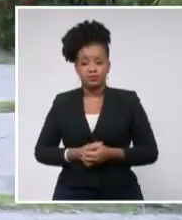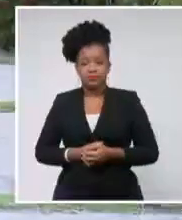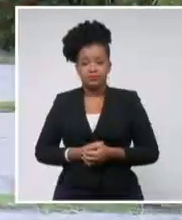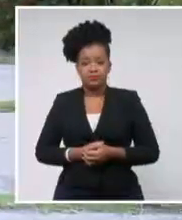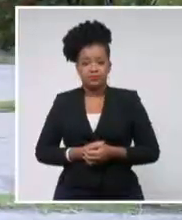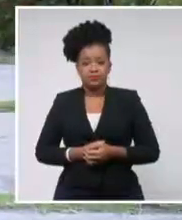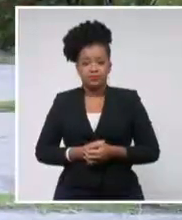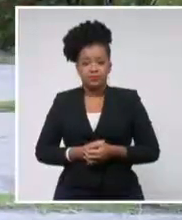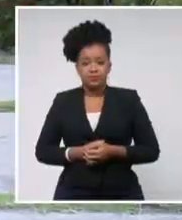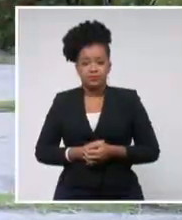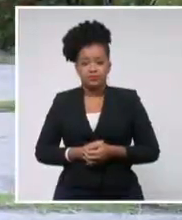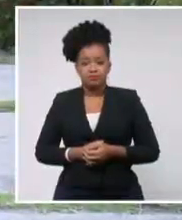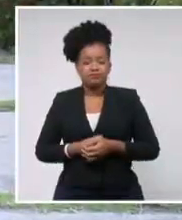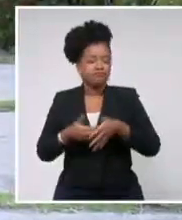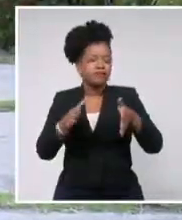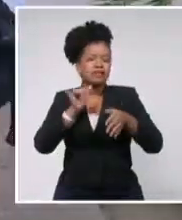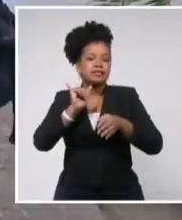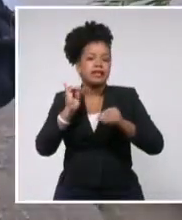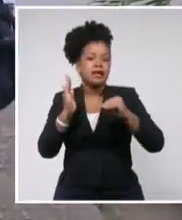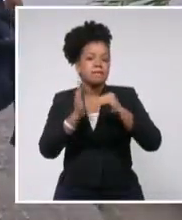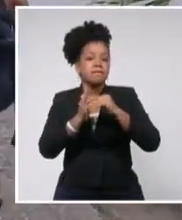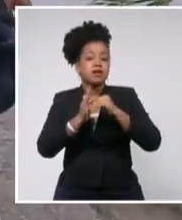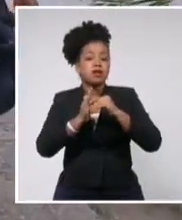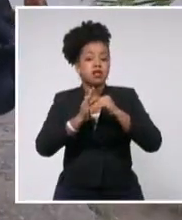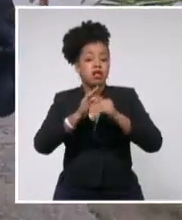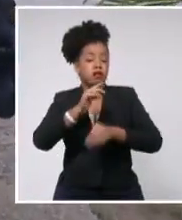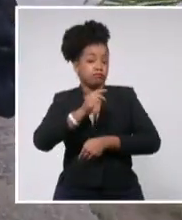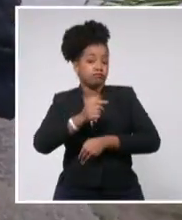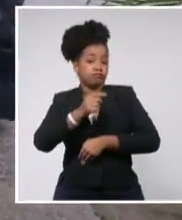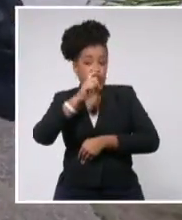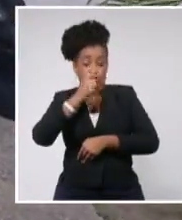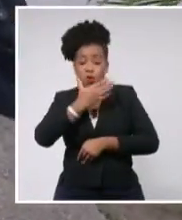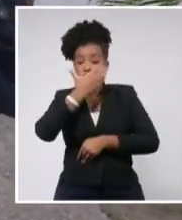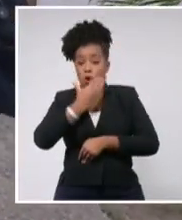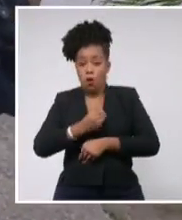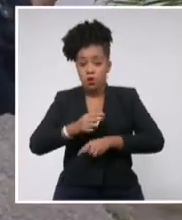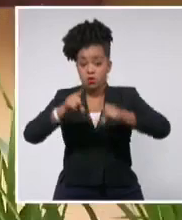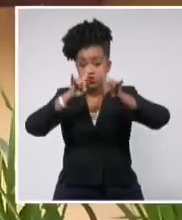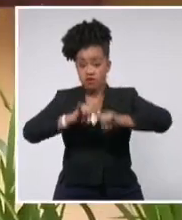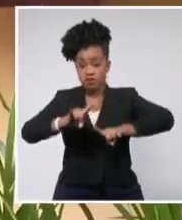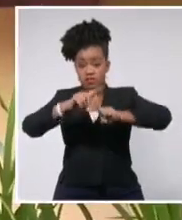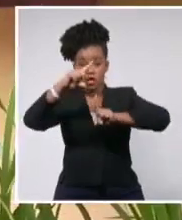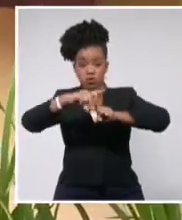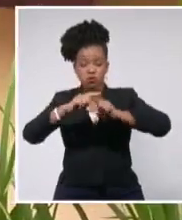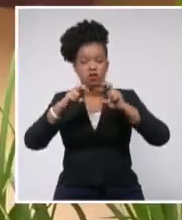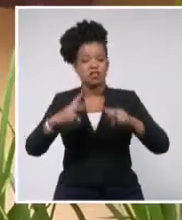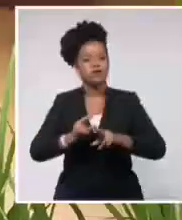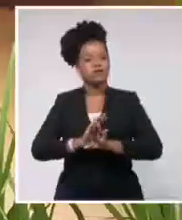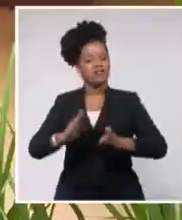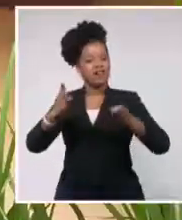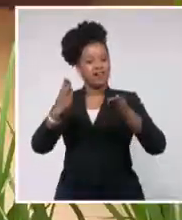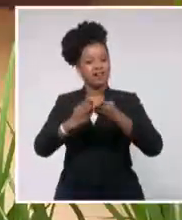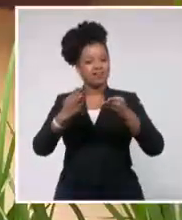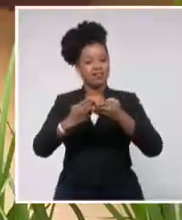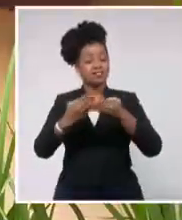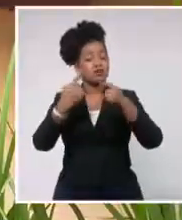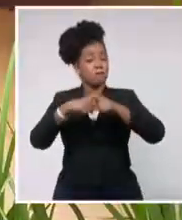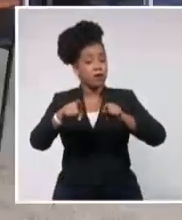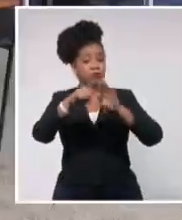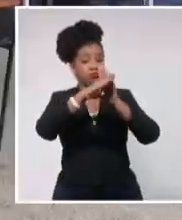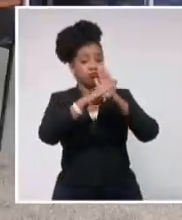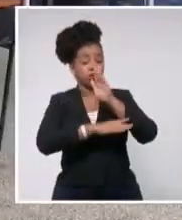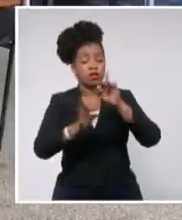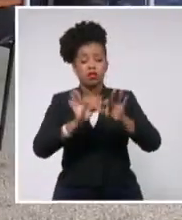Los más de 6.000 alumnos que cursan estudios superiores en la Universidad de las Tunas retomaron las clases con las medidas higiénico